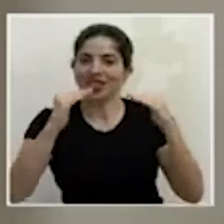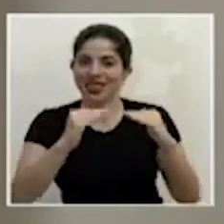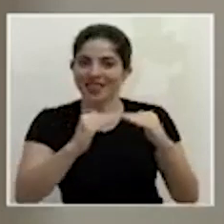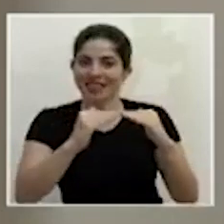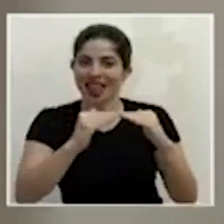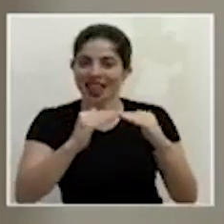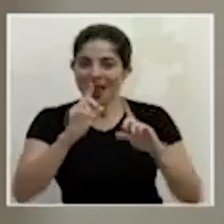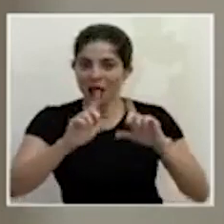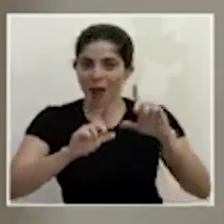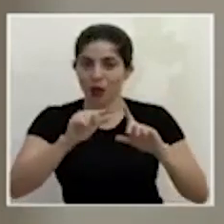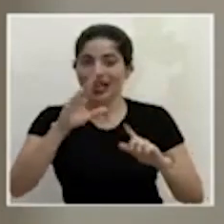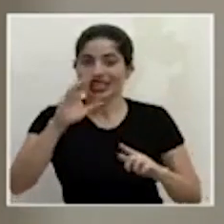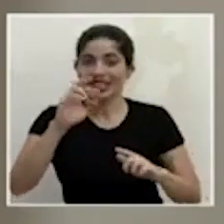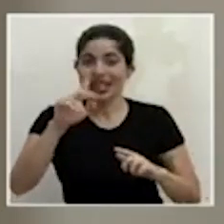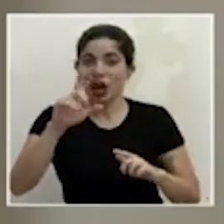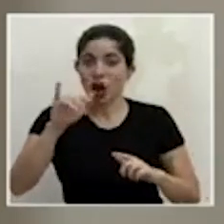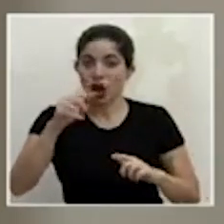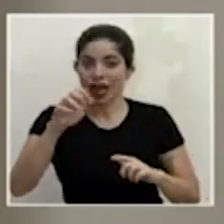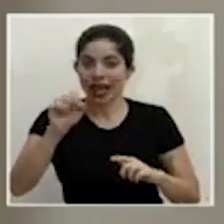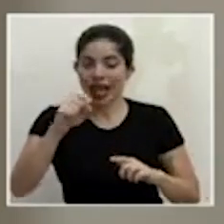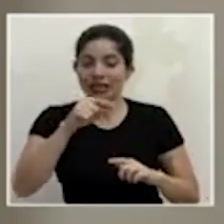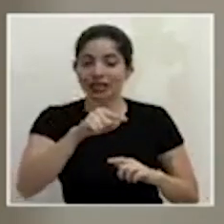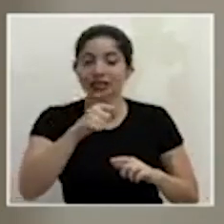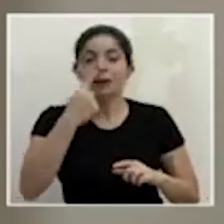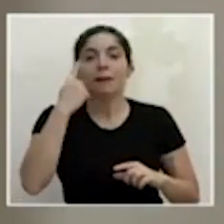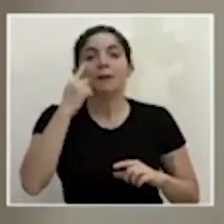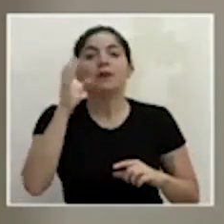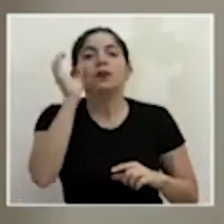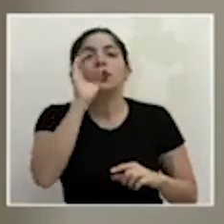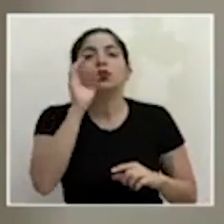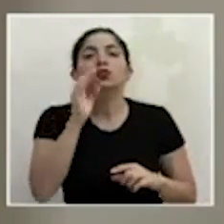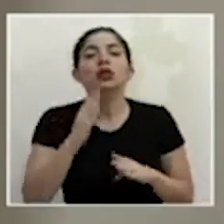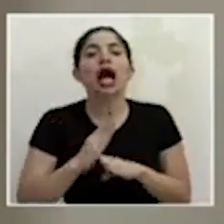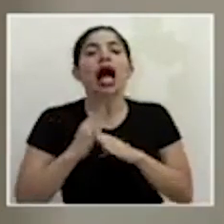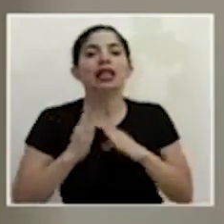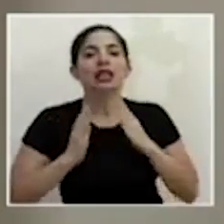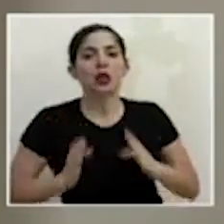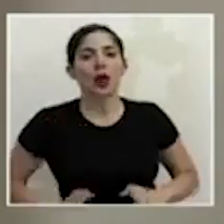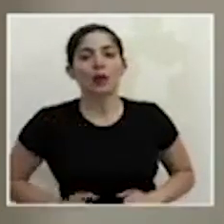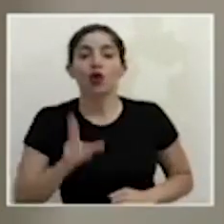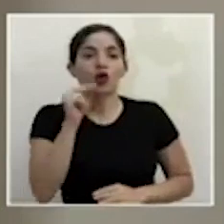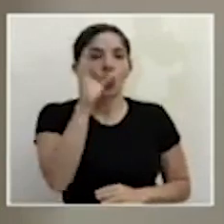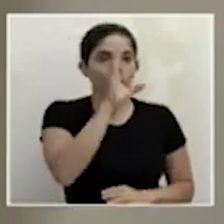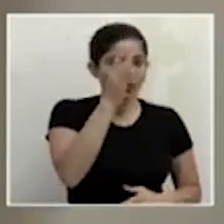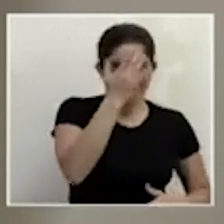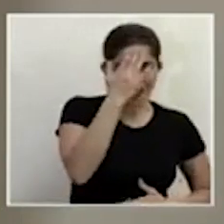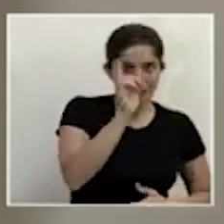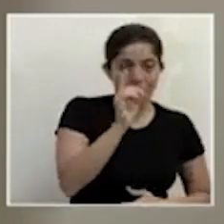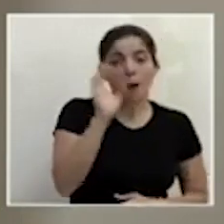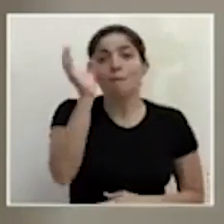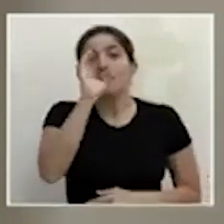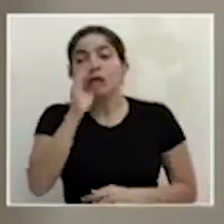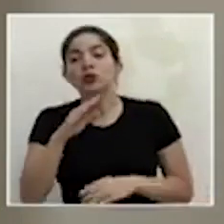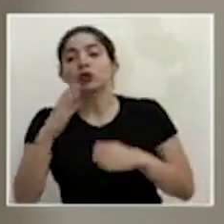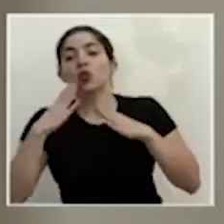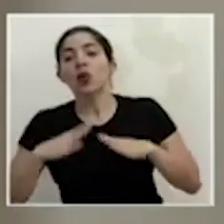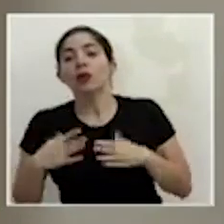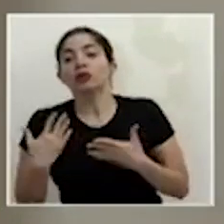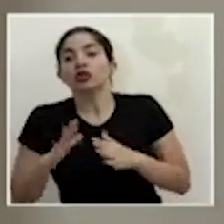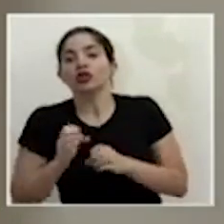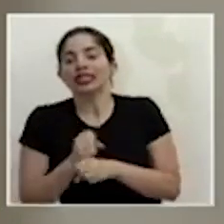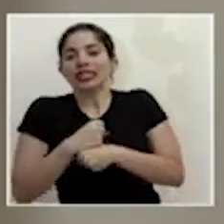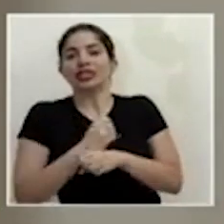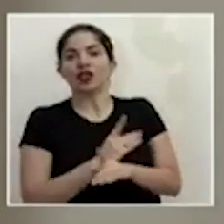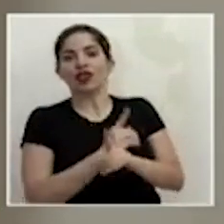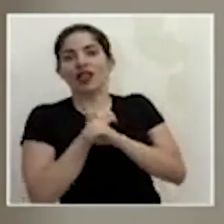pruebas que son las pruebas serológicas o las pruebas a base de anticuerpos van a tener más digamos